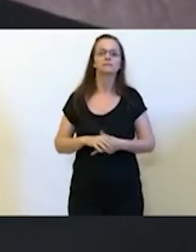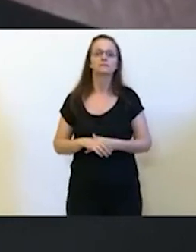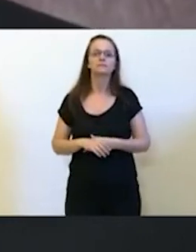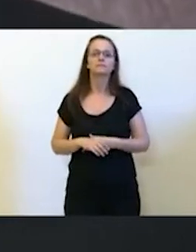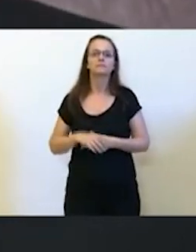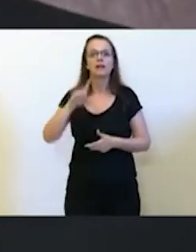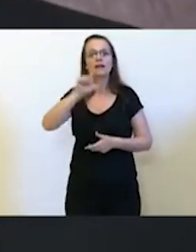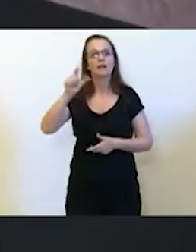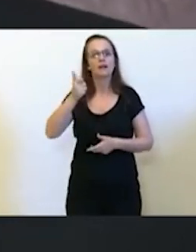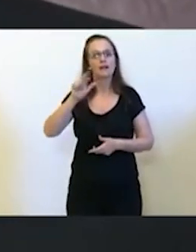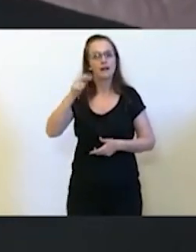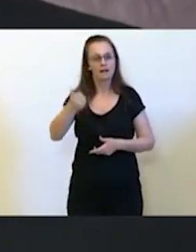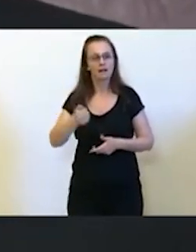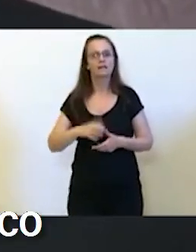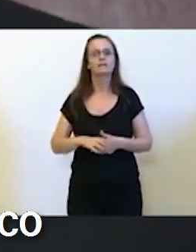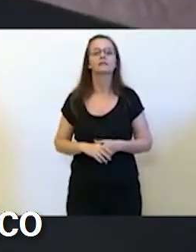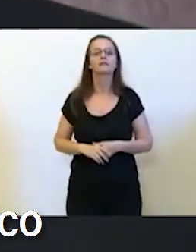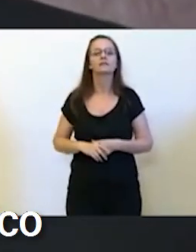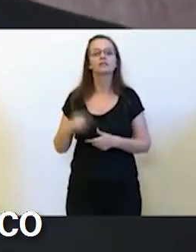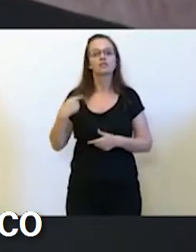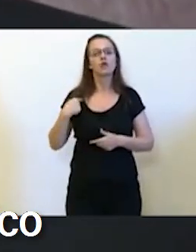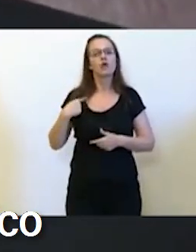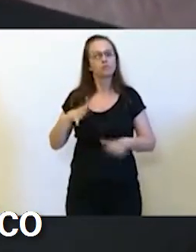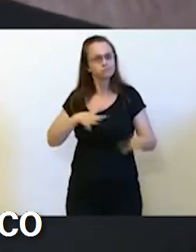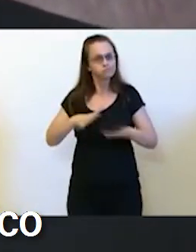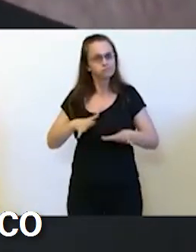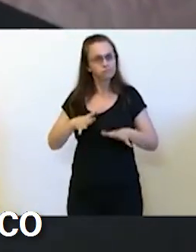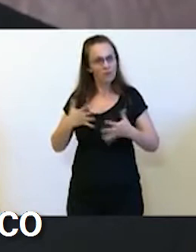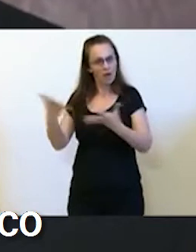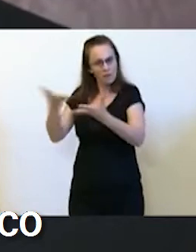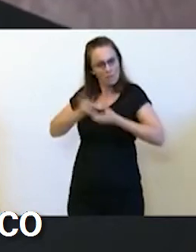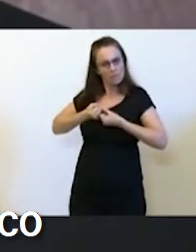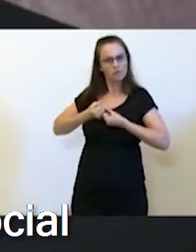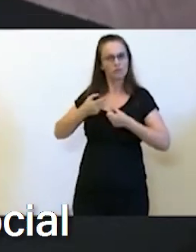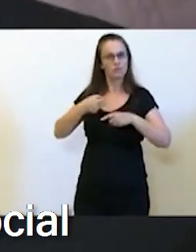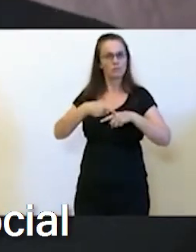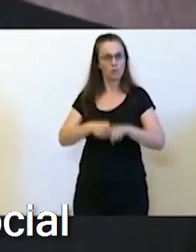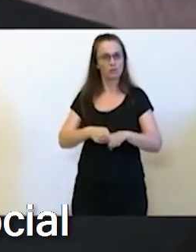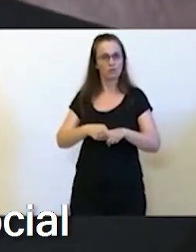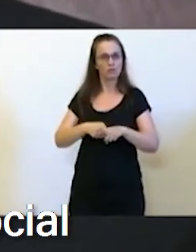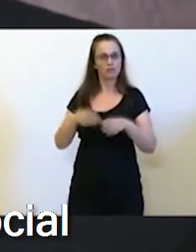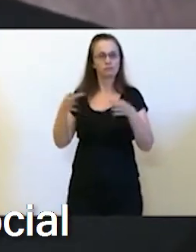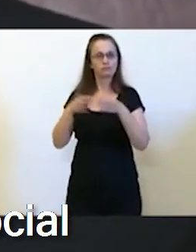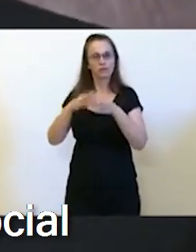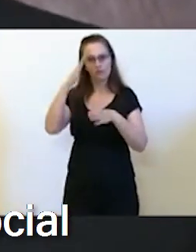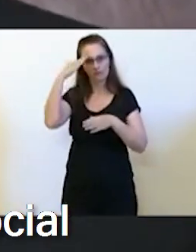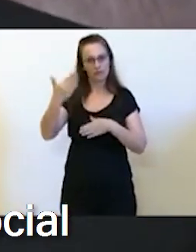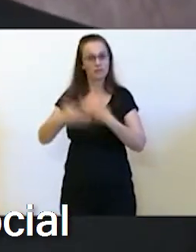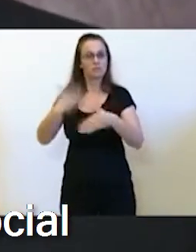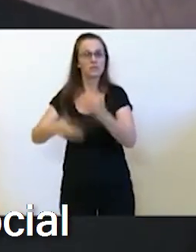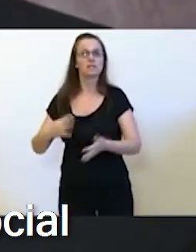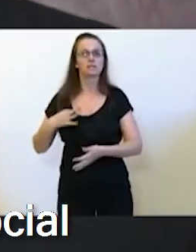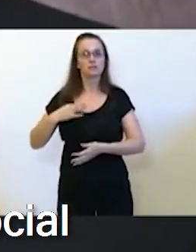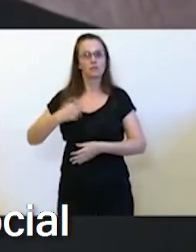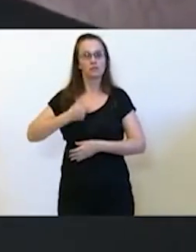de Clara. Con la militancia y el apoyo político del Frente Progresista Cívico y Social